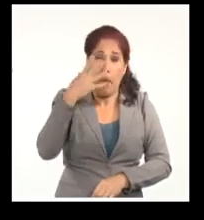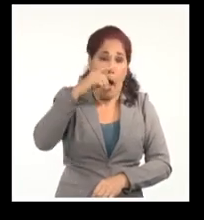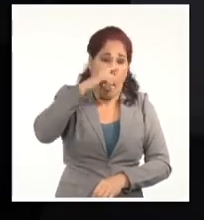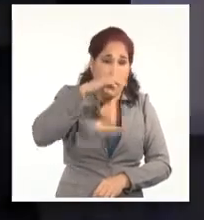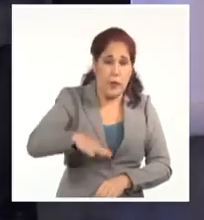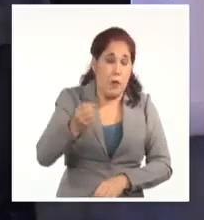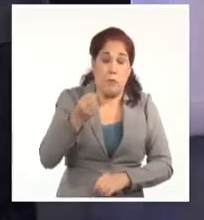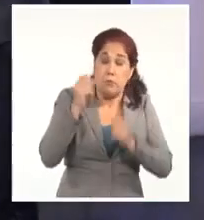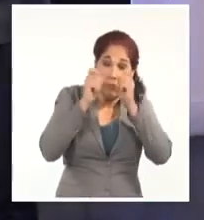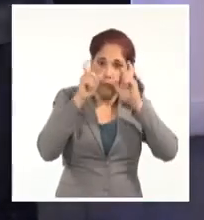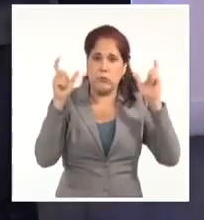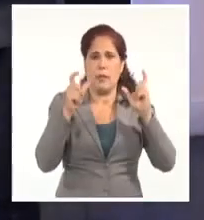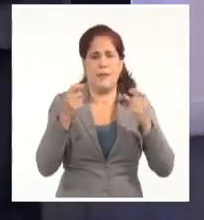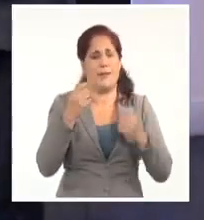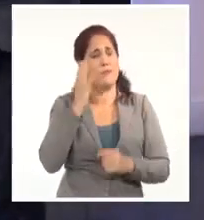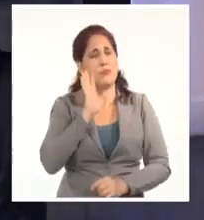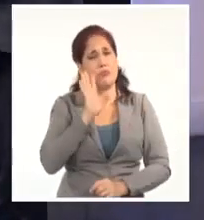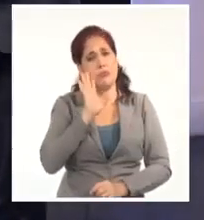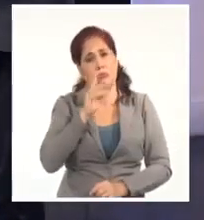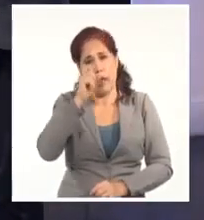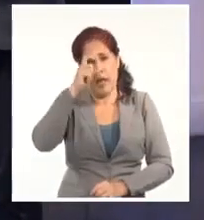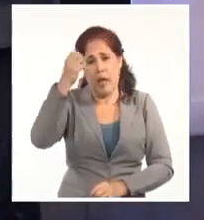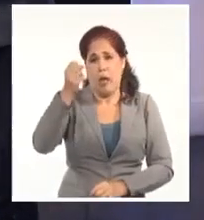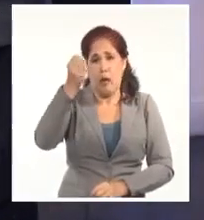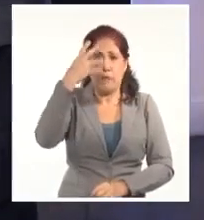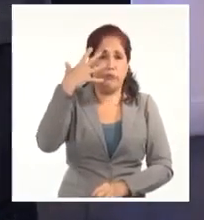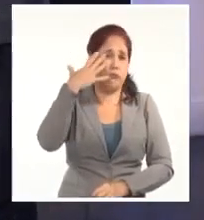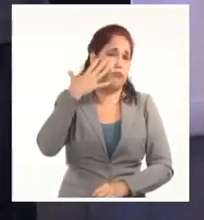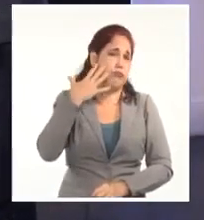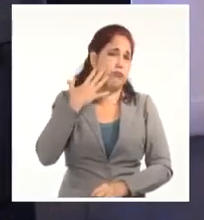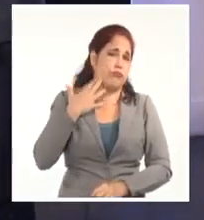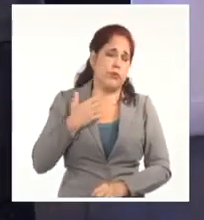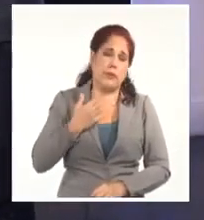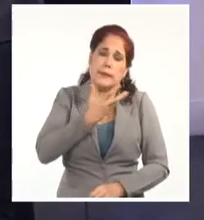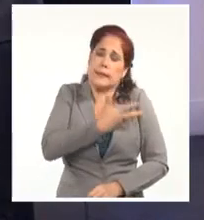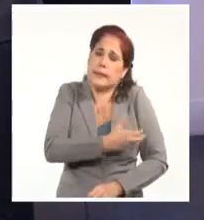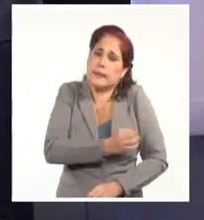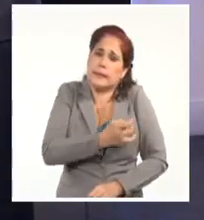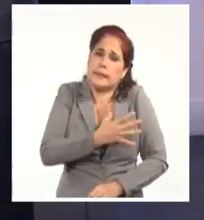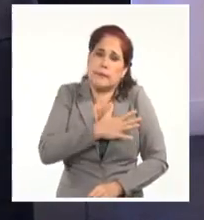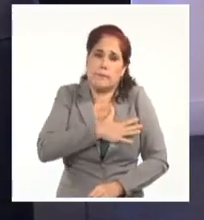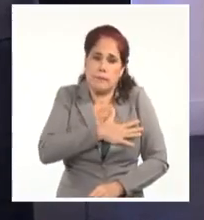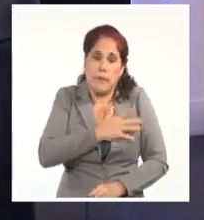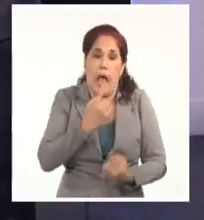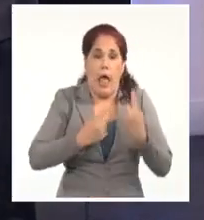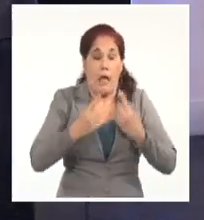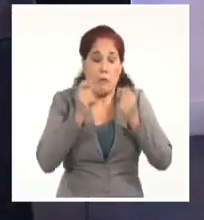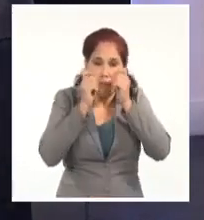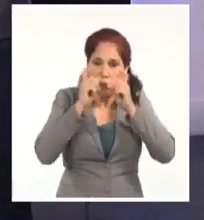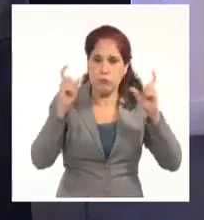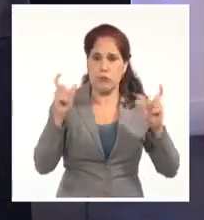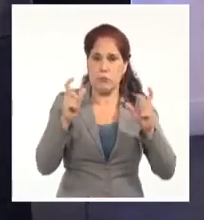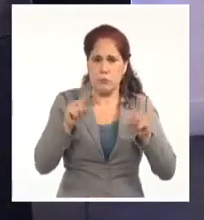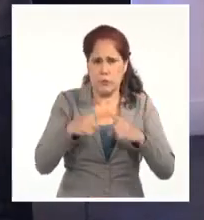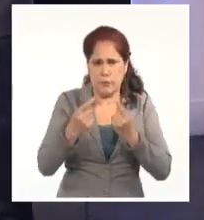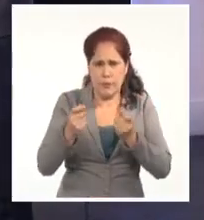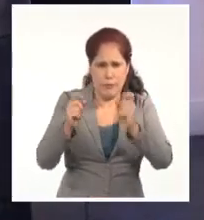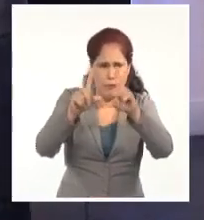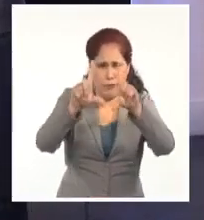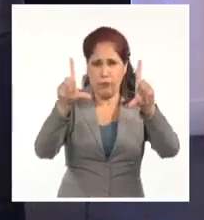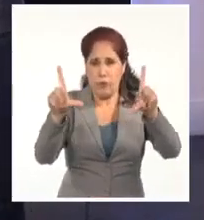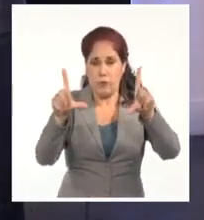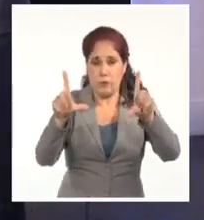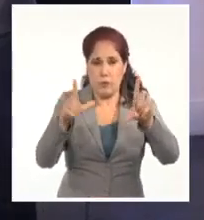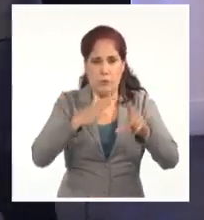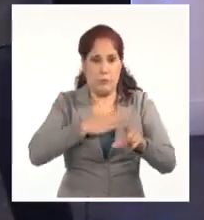es estremecedora y si es herido o ultimado, pues doblemente, sin duda alguna contundente. Pero esta imagen no